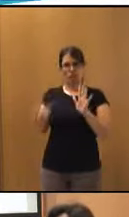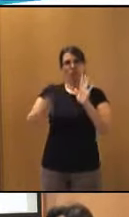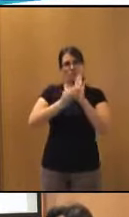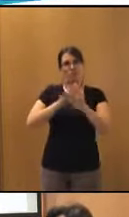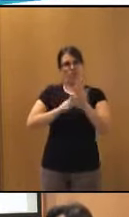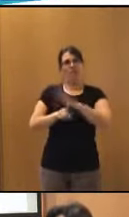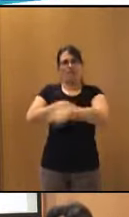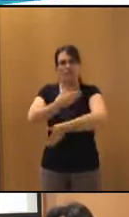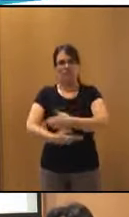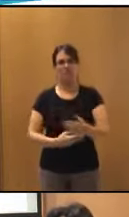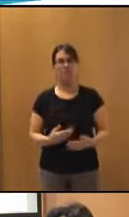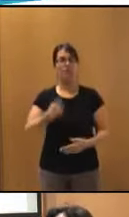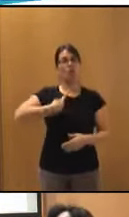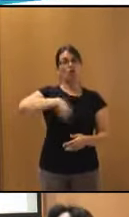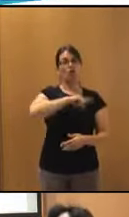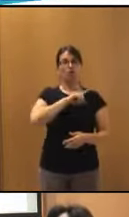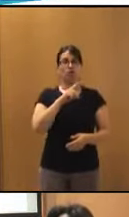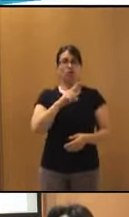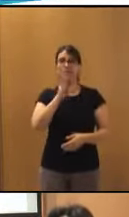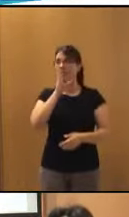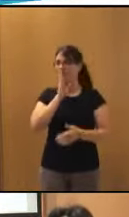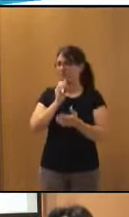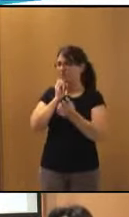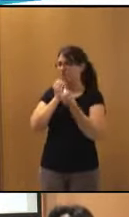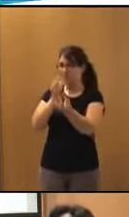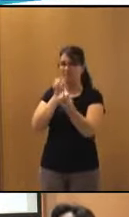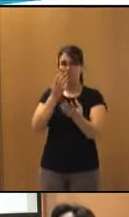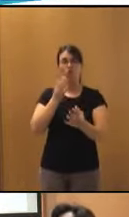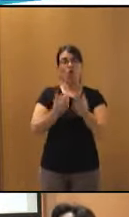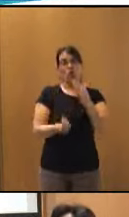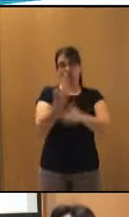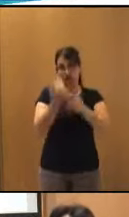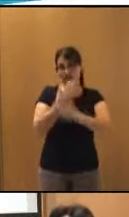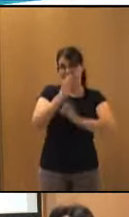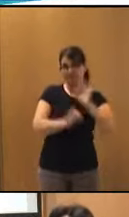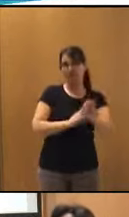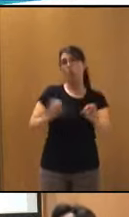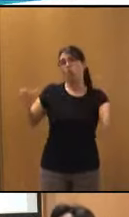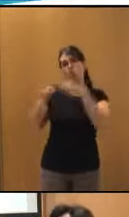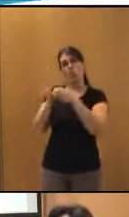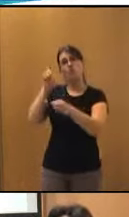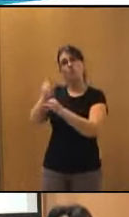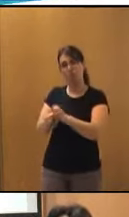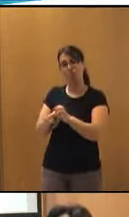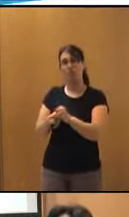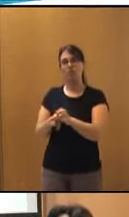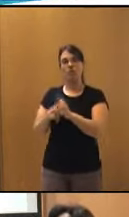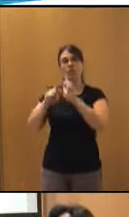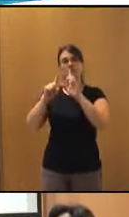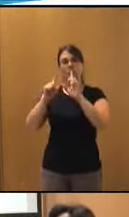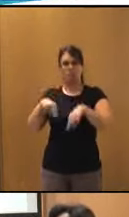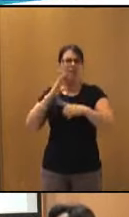Nos dimos cuenta, a través de, como os comentaba, las jornadas que hemos ido organizando o los grupos en los que hemos participado, también